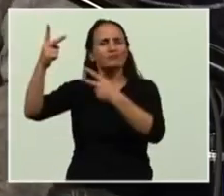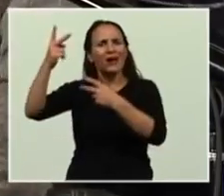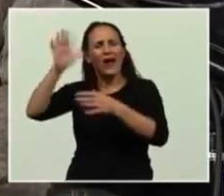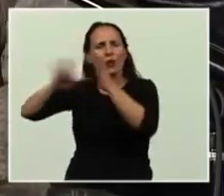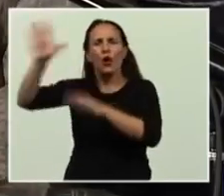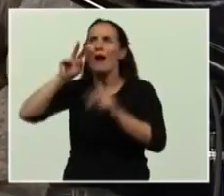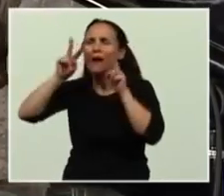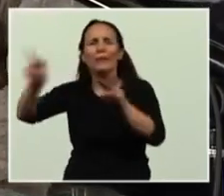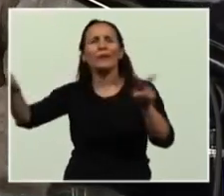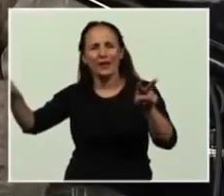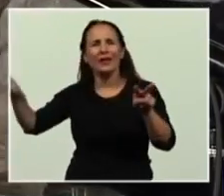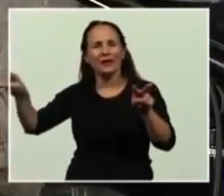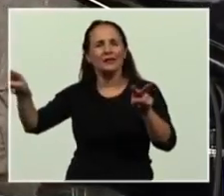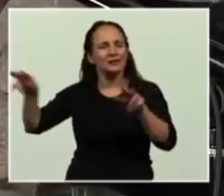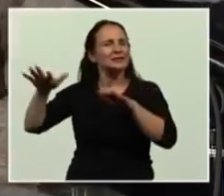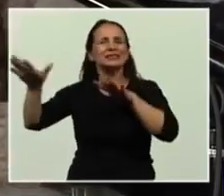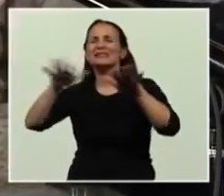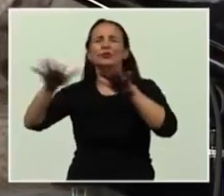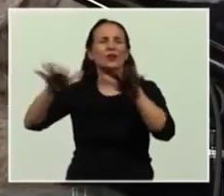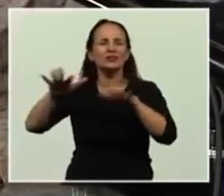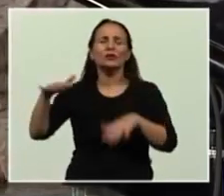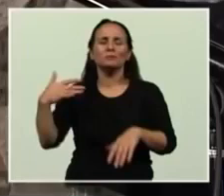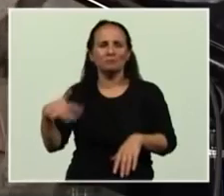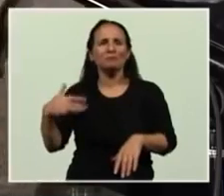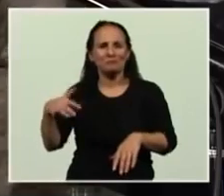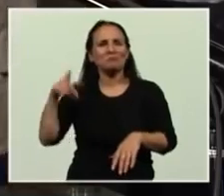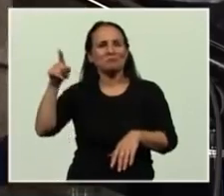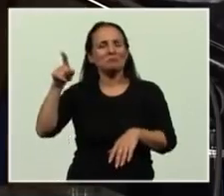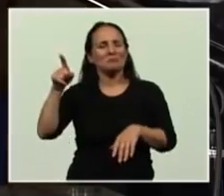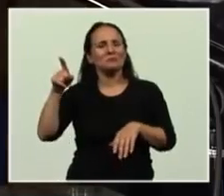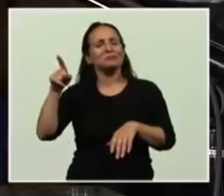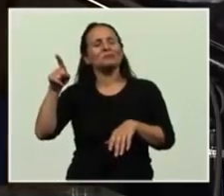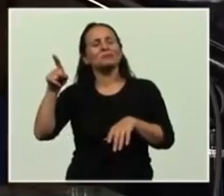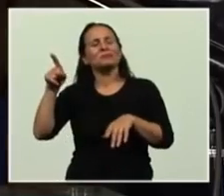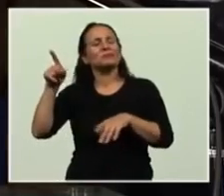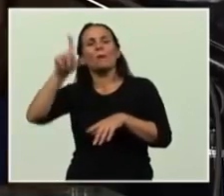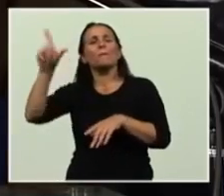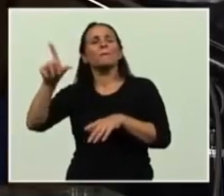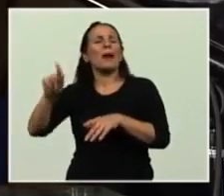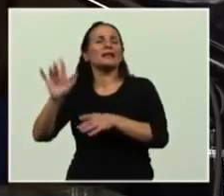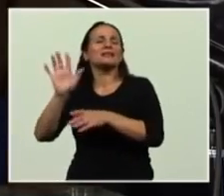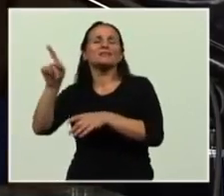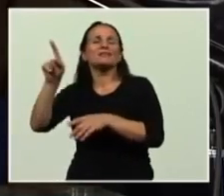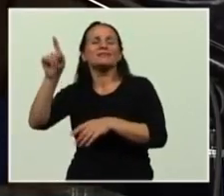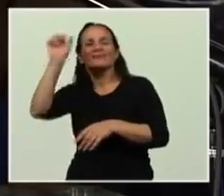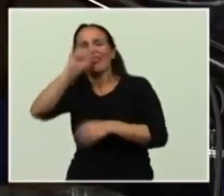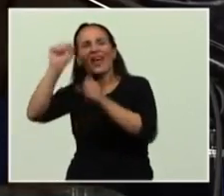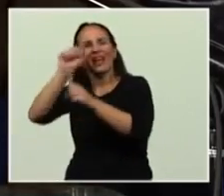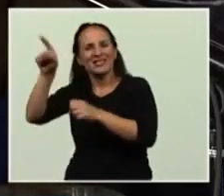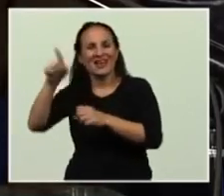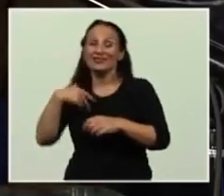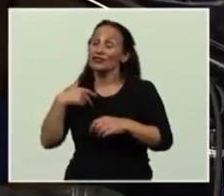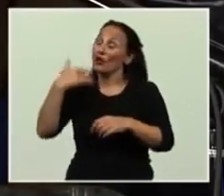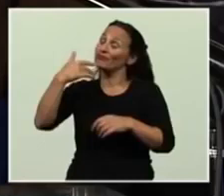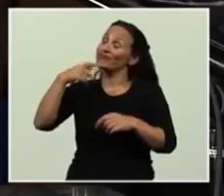con la situación que atraviesa el hermano país de Grecia, que lo he visto en las calles de Roma, donde